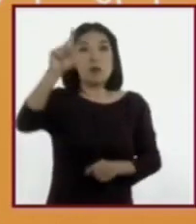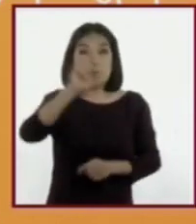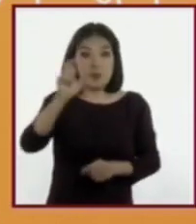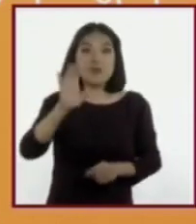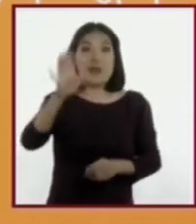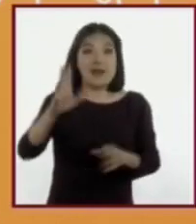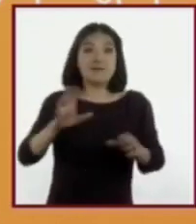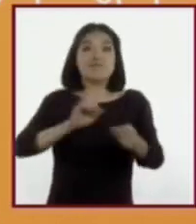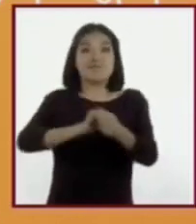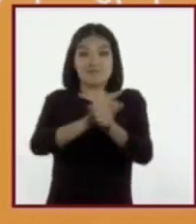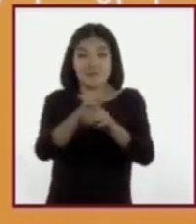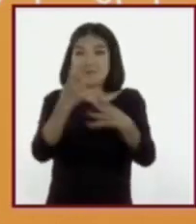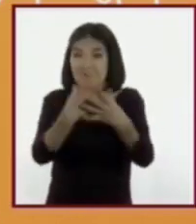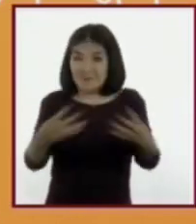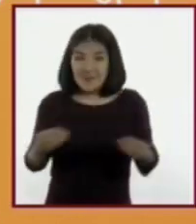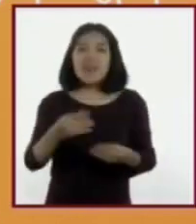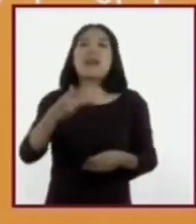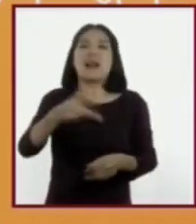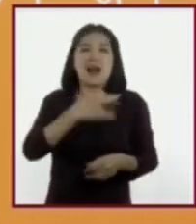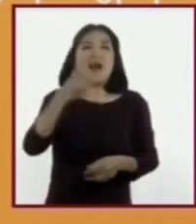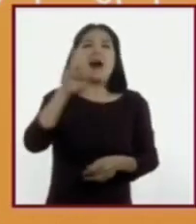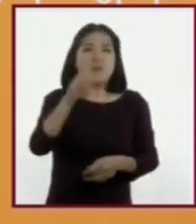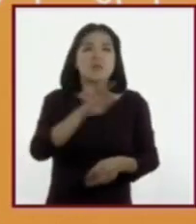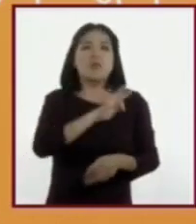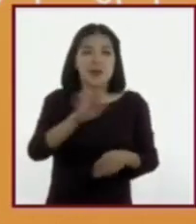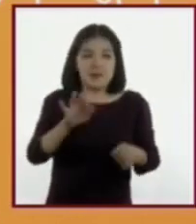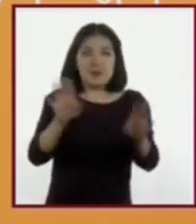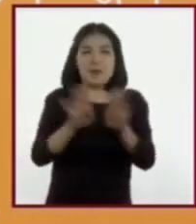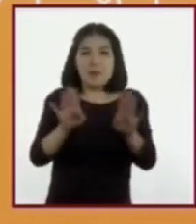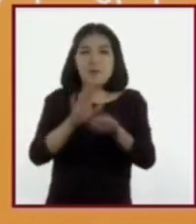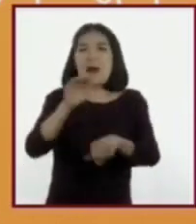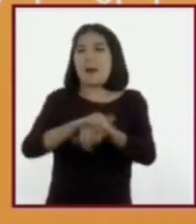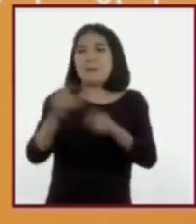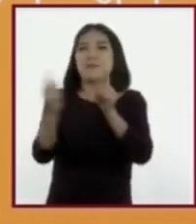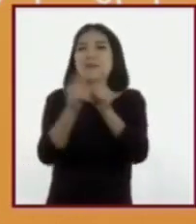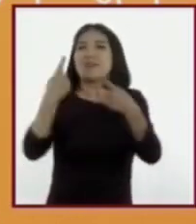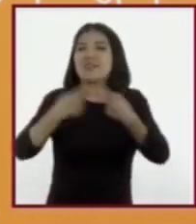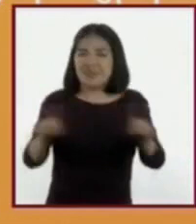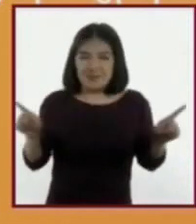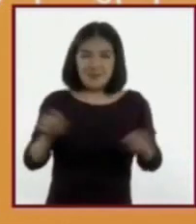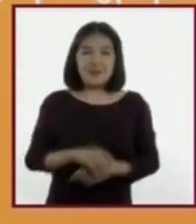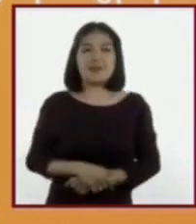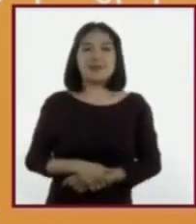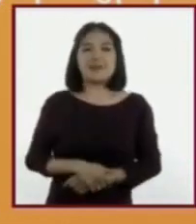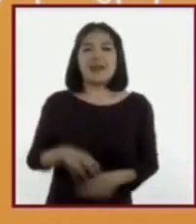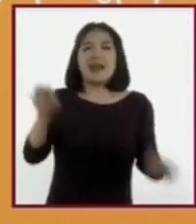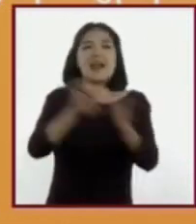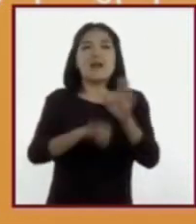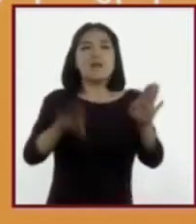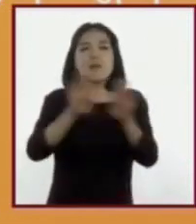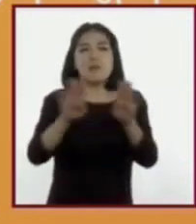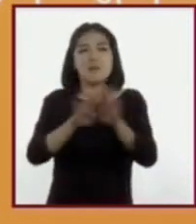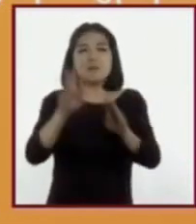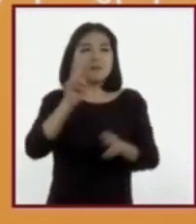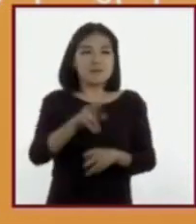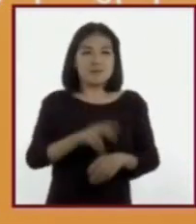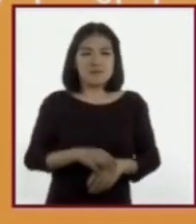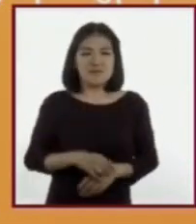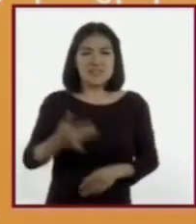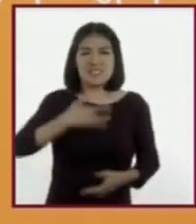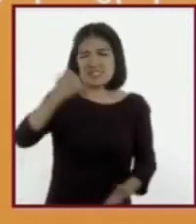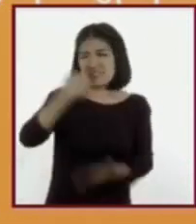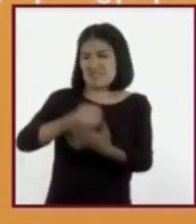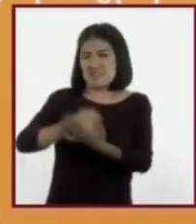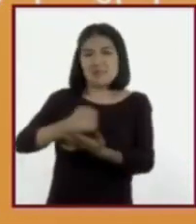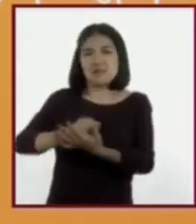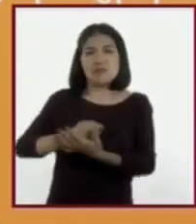hacerlo. Una técnica efectiva es el disco rayado. Cuando estén en una situación de presión, simplemente es